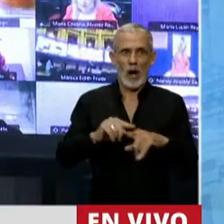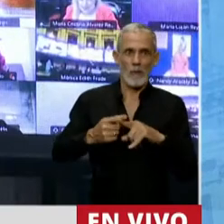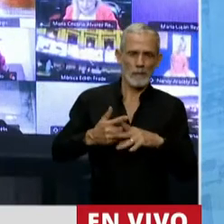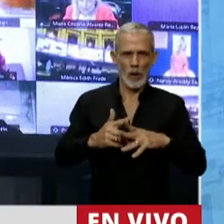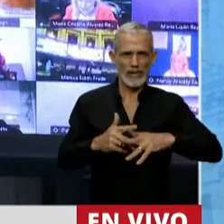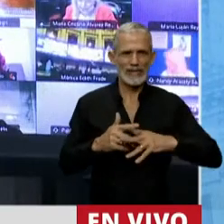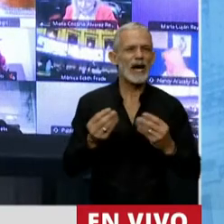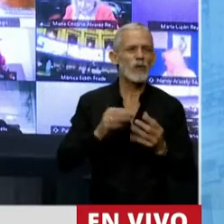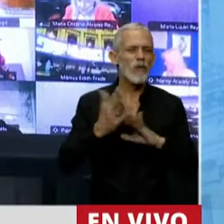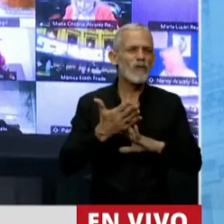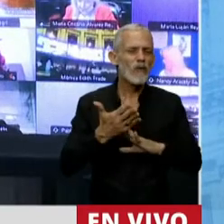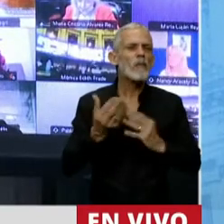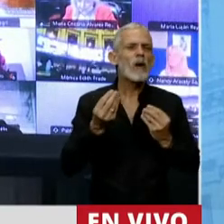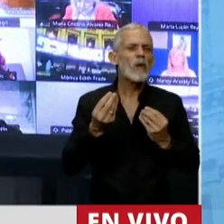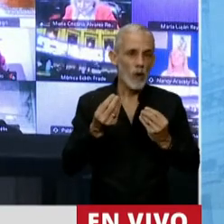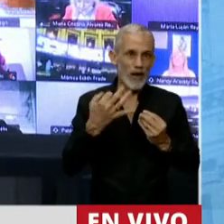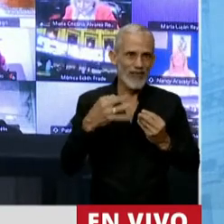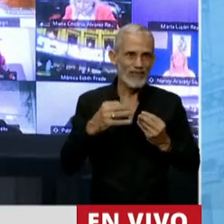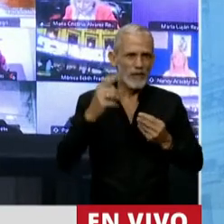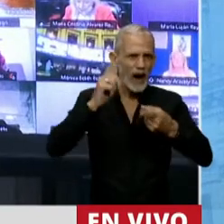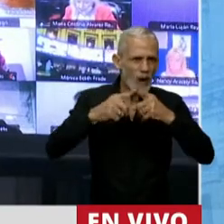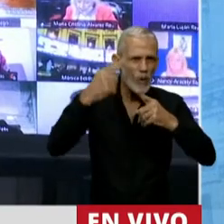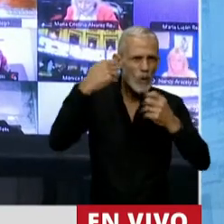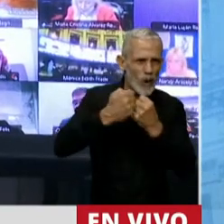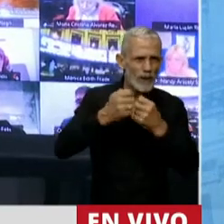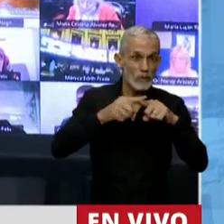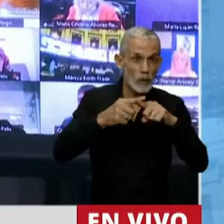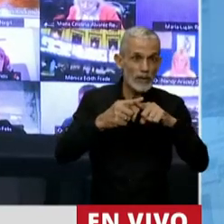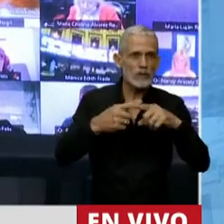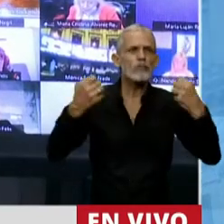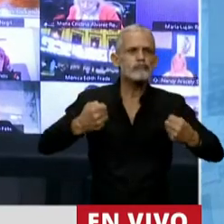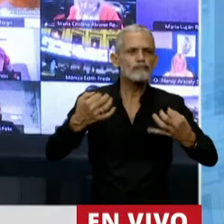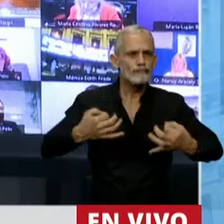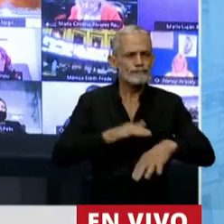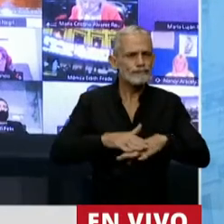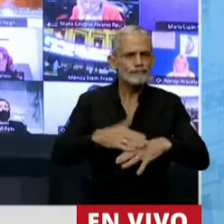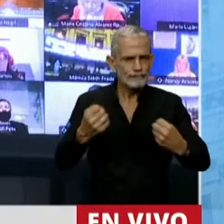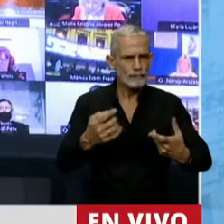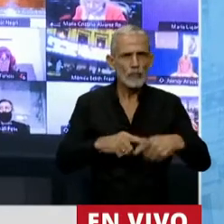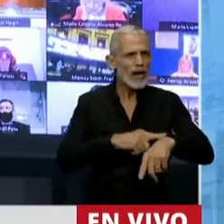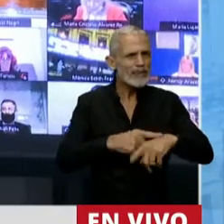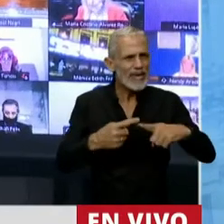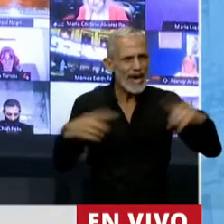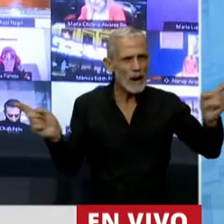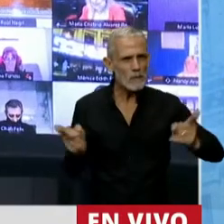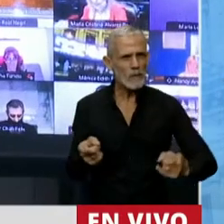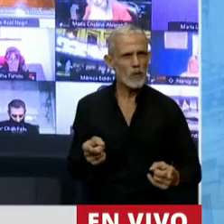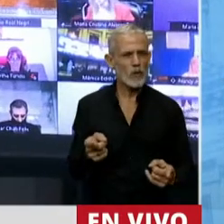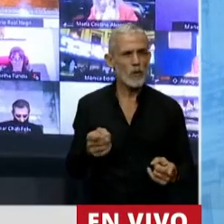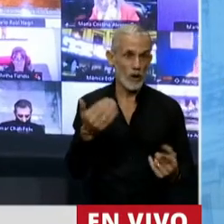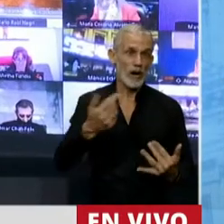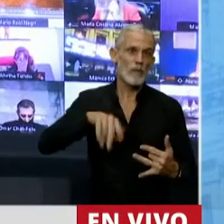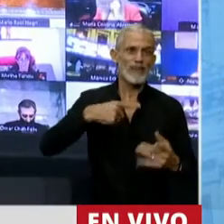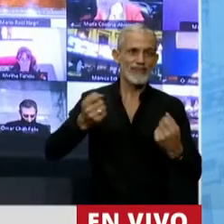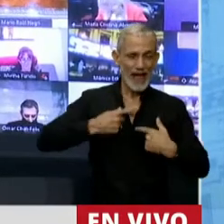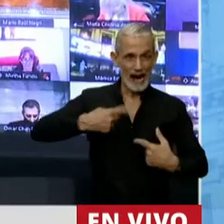lo que tiene que hacer es generar acuerdos políticos sólidos, duraderos en el tiempo, que nos